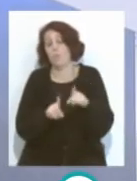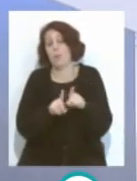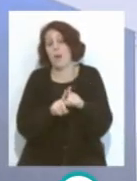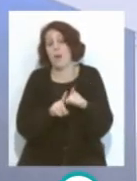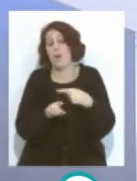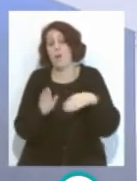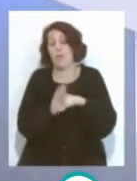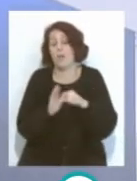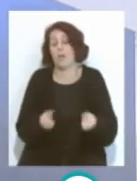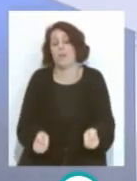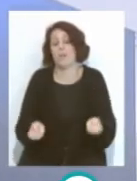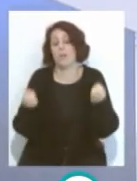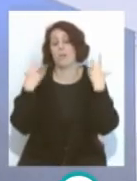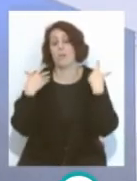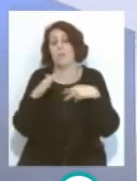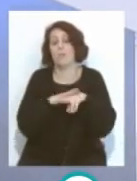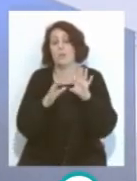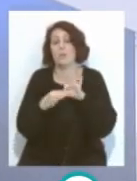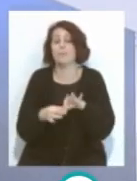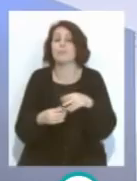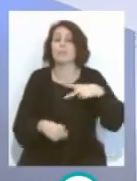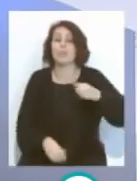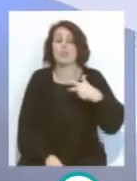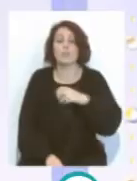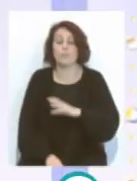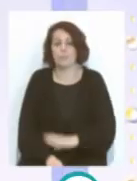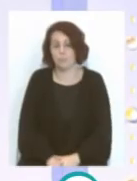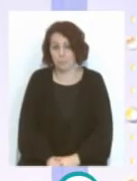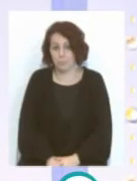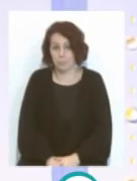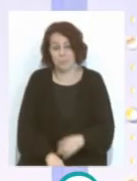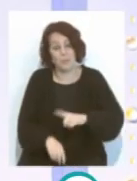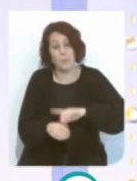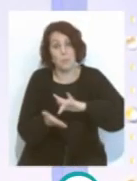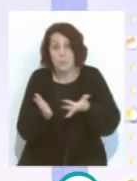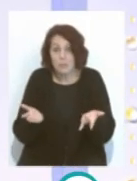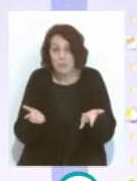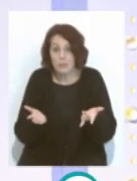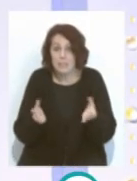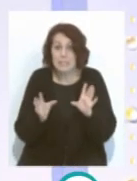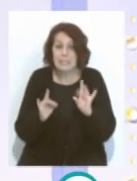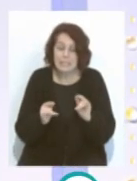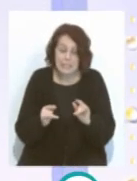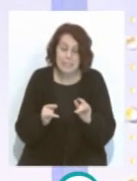saltan esos códigos futboleros Nacho nos quedamos sin tiempo si Juanito